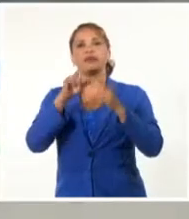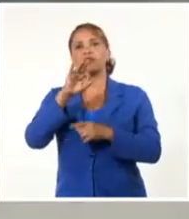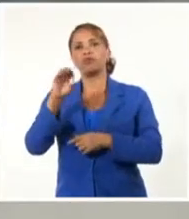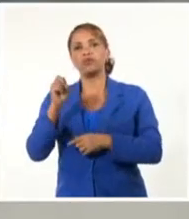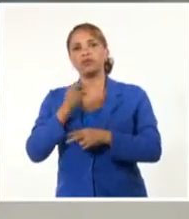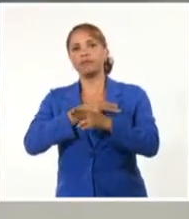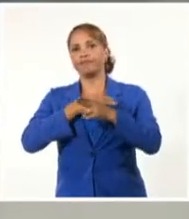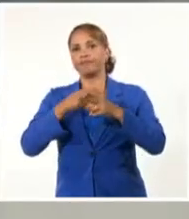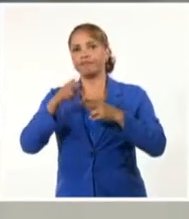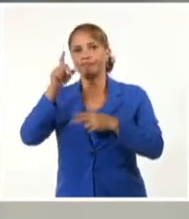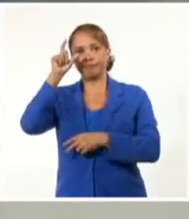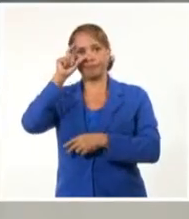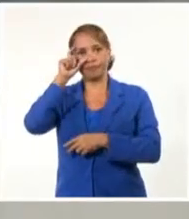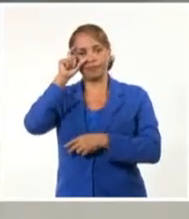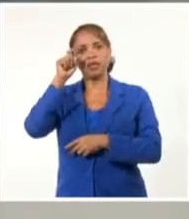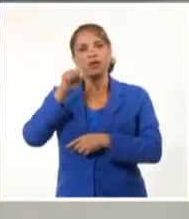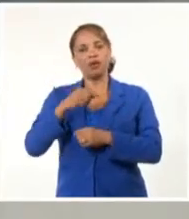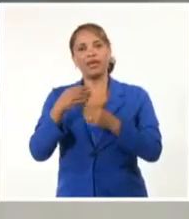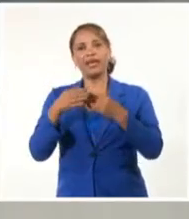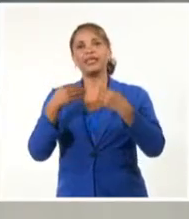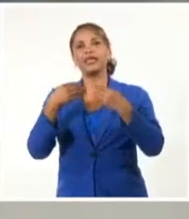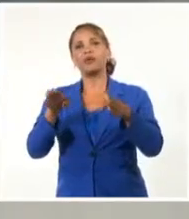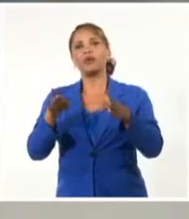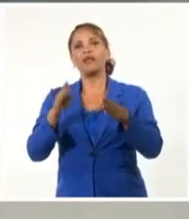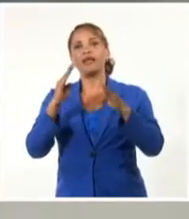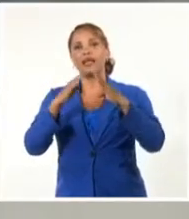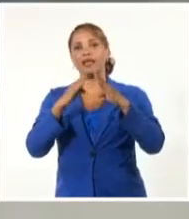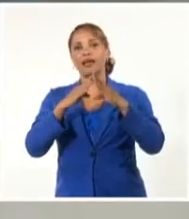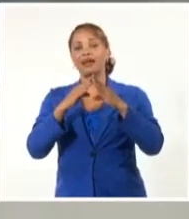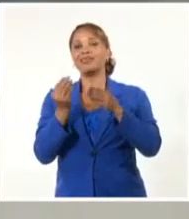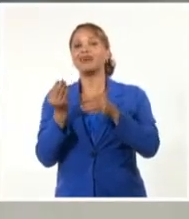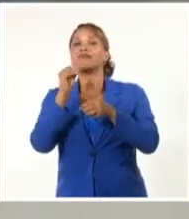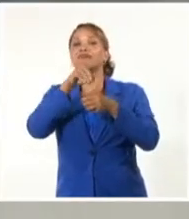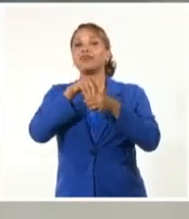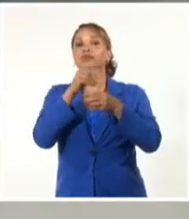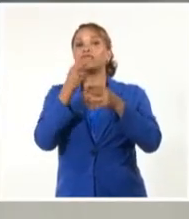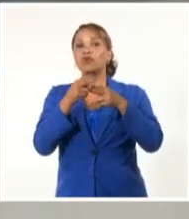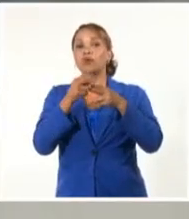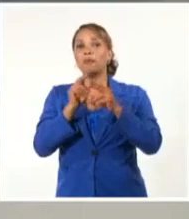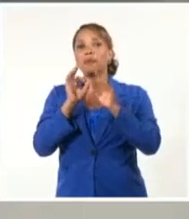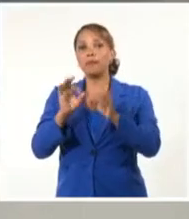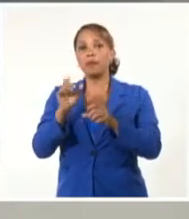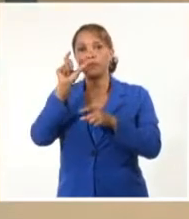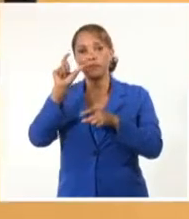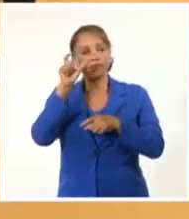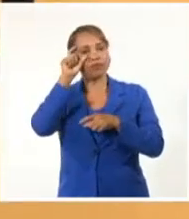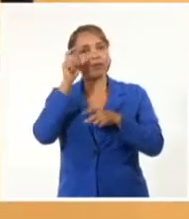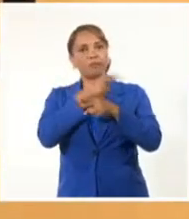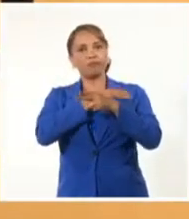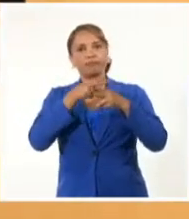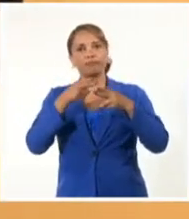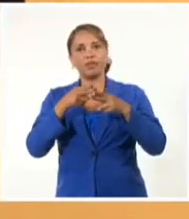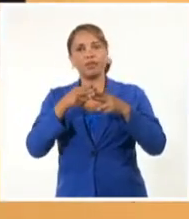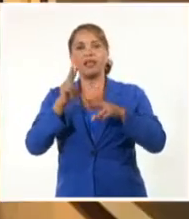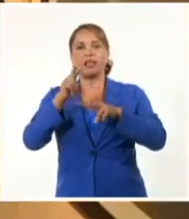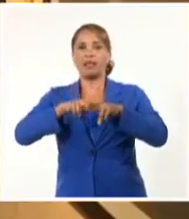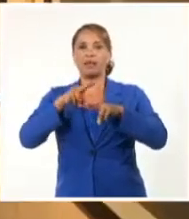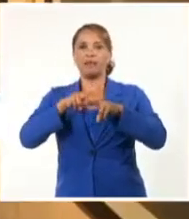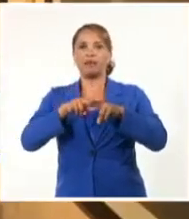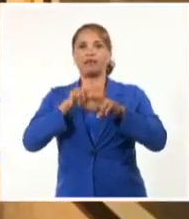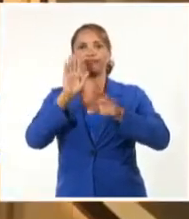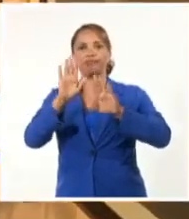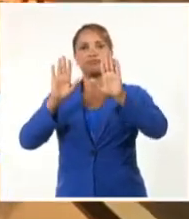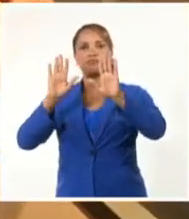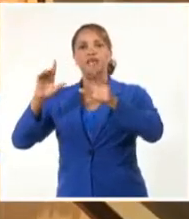historiador Eusebio Leal, quedó inaugurada hoy en la casa que lleva su nombre en el centro histórico de la capital. La muestra está conformada por